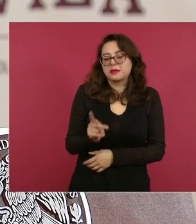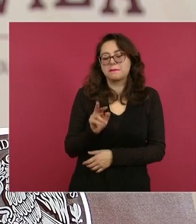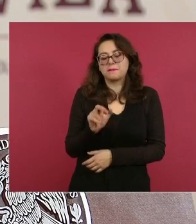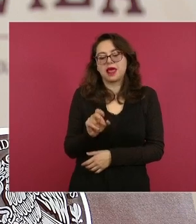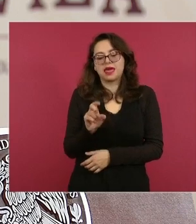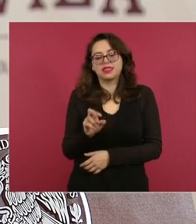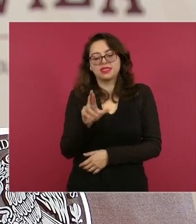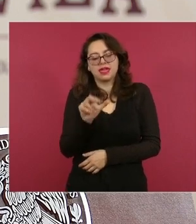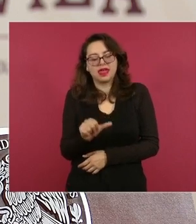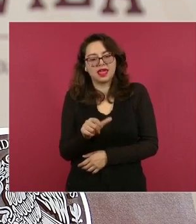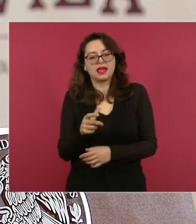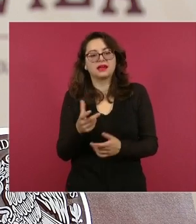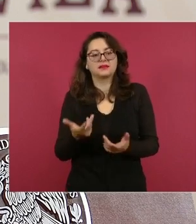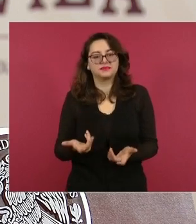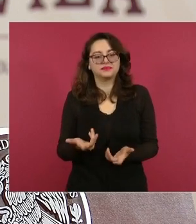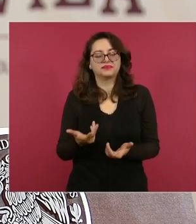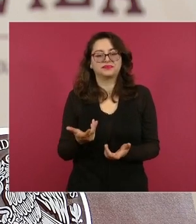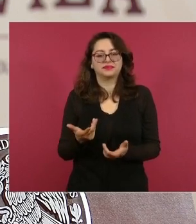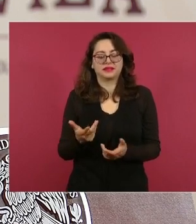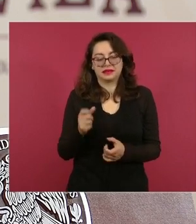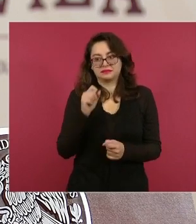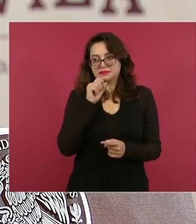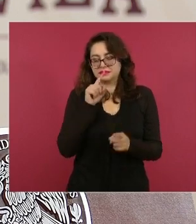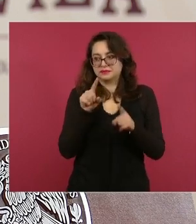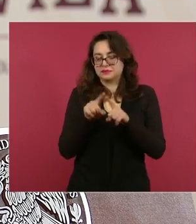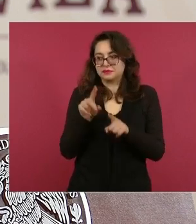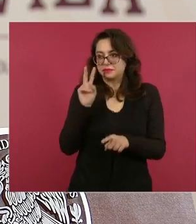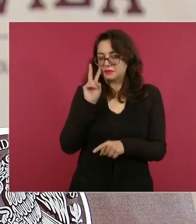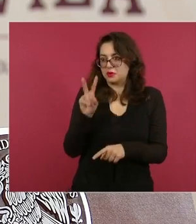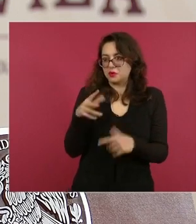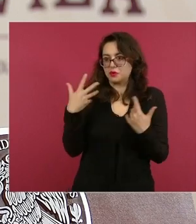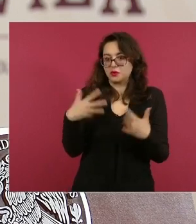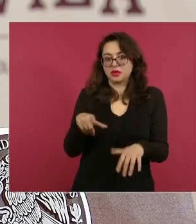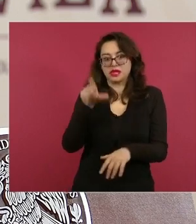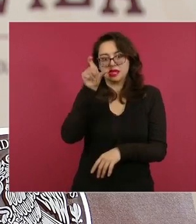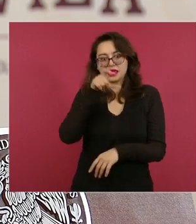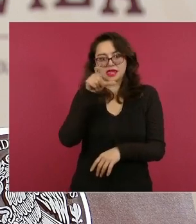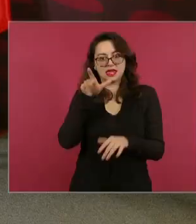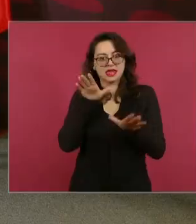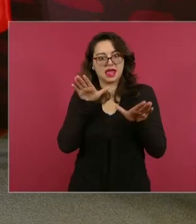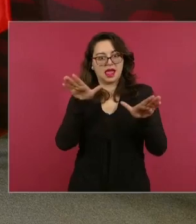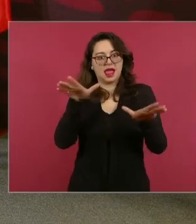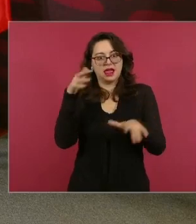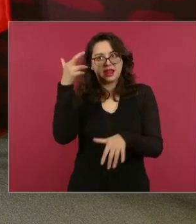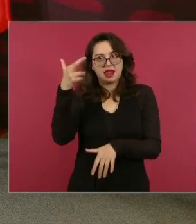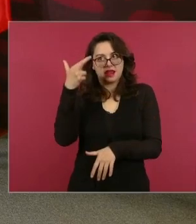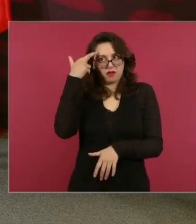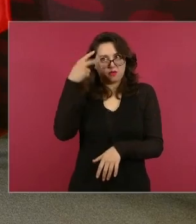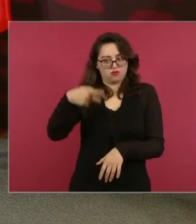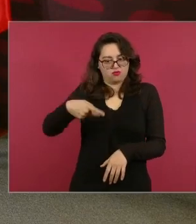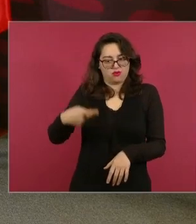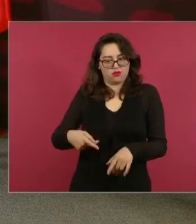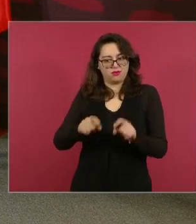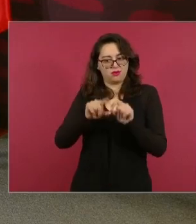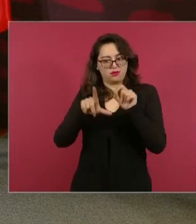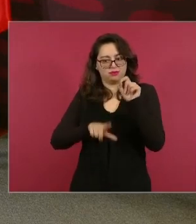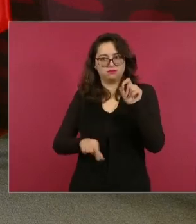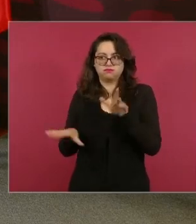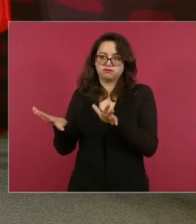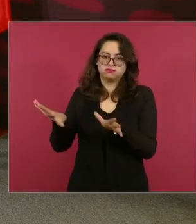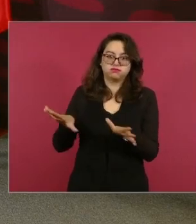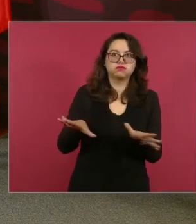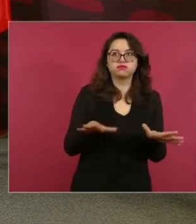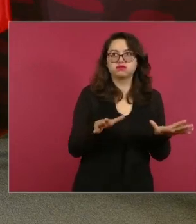bisonte a que cambie en esos grandes pastizales y el águila real que es nuestro símbolo de identidad vuela en estos aires.